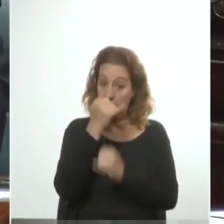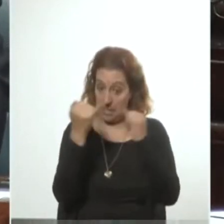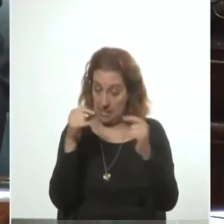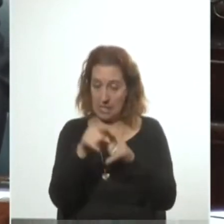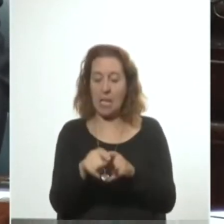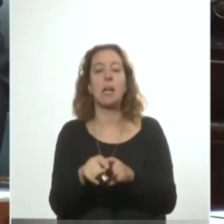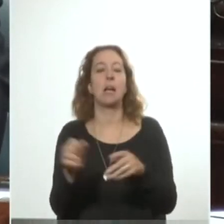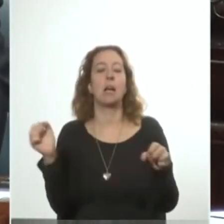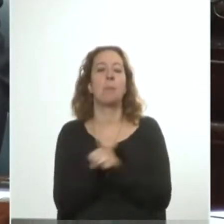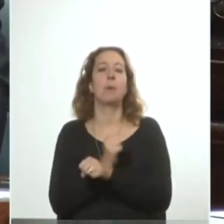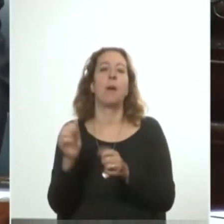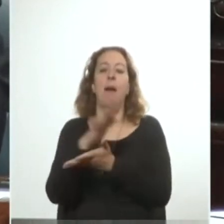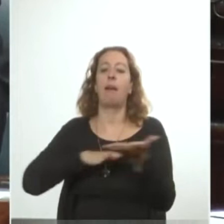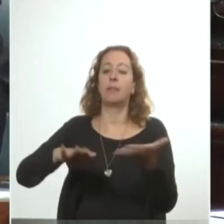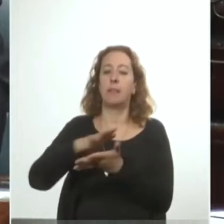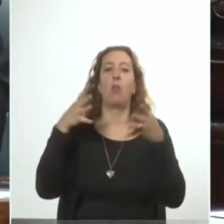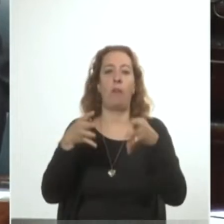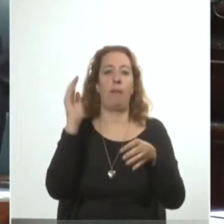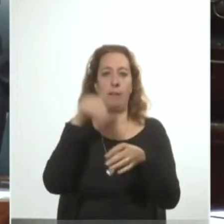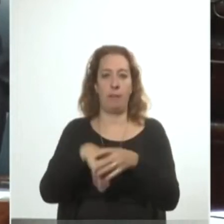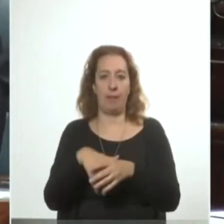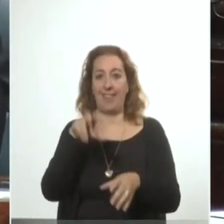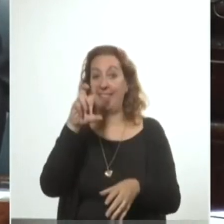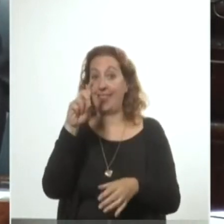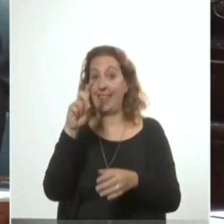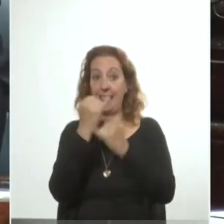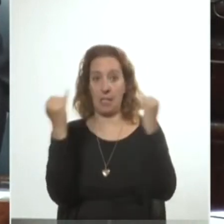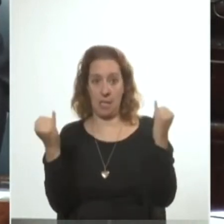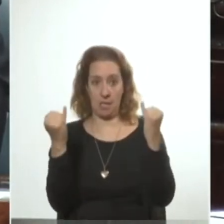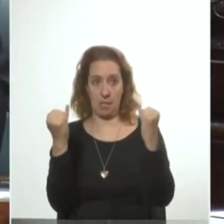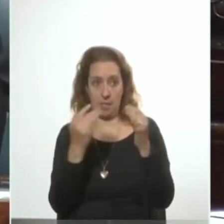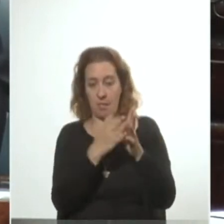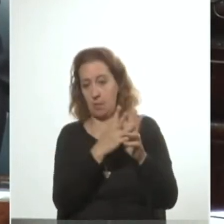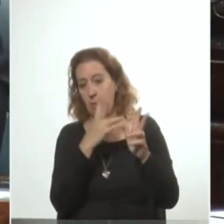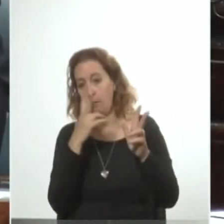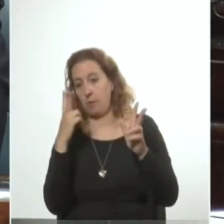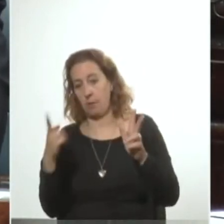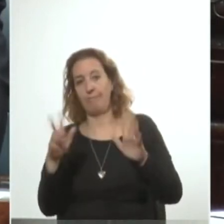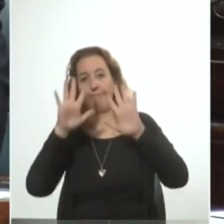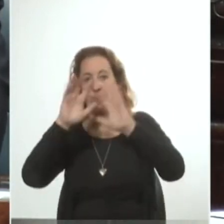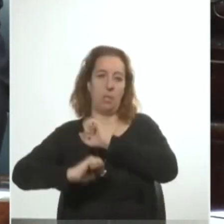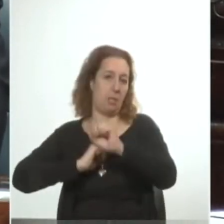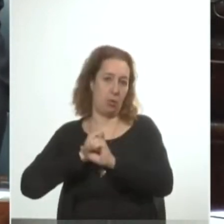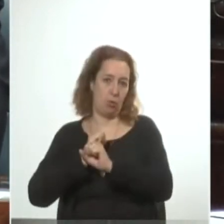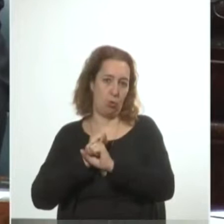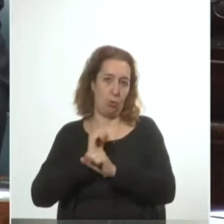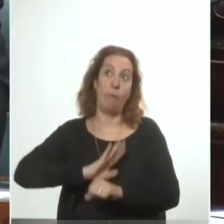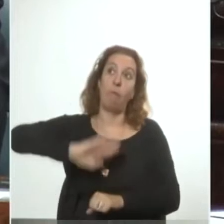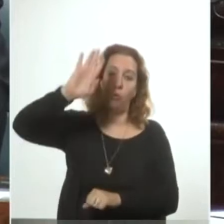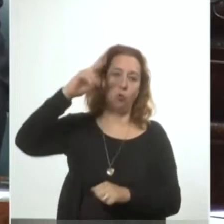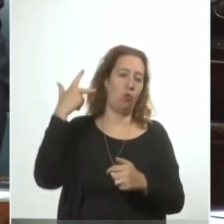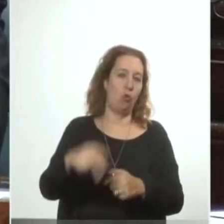por 30 días y duraría una década con el voto contrario únicamente del Frente Amplio.